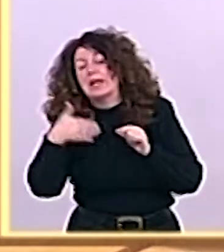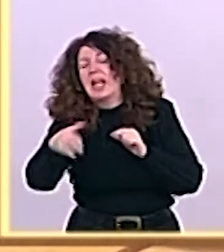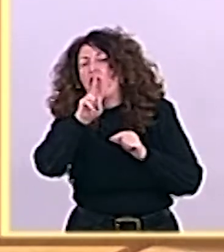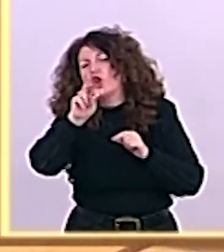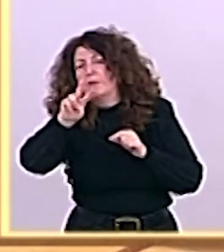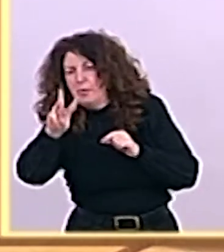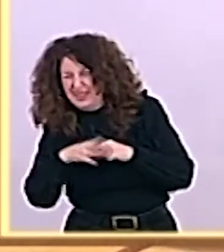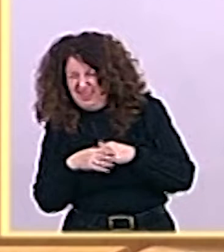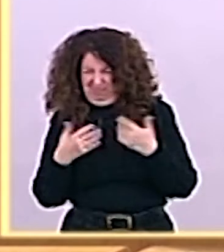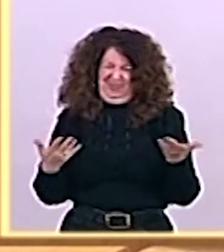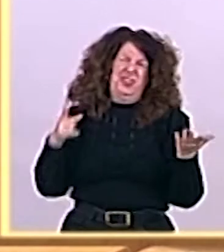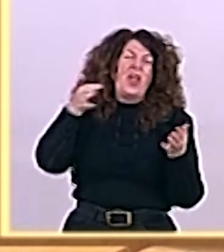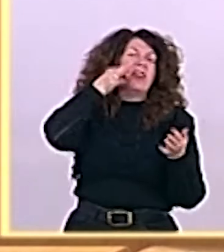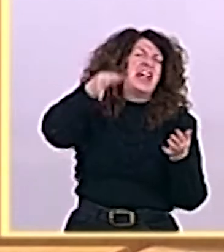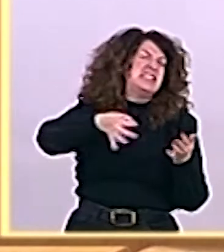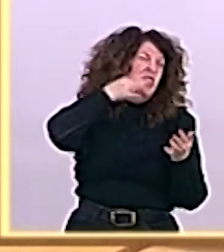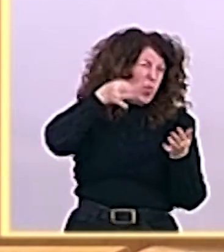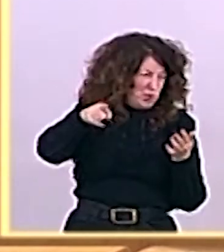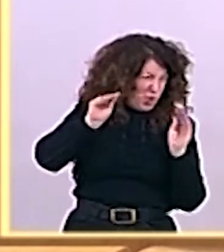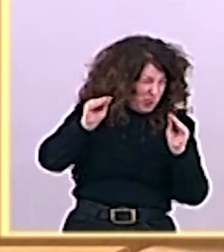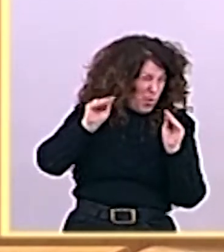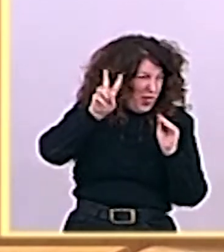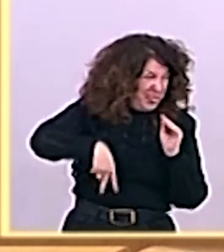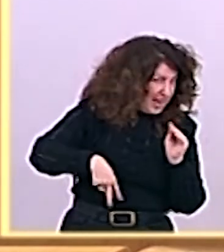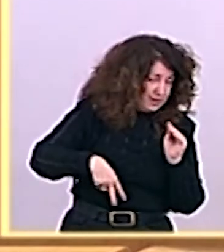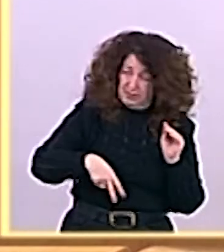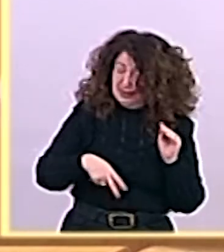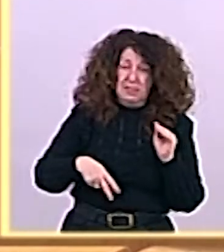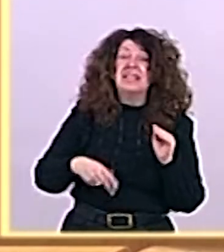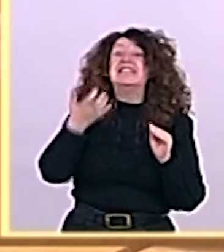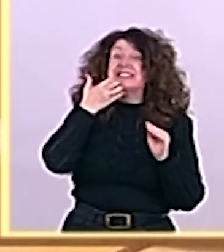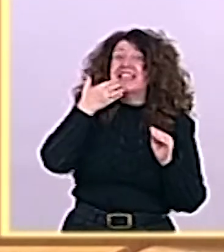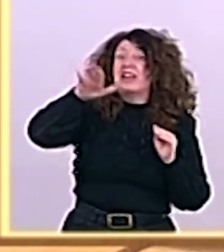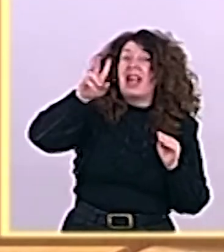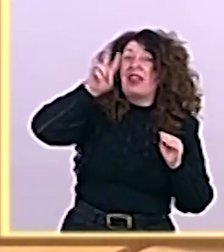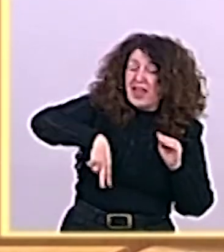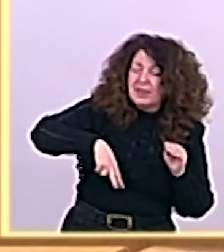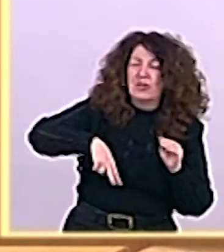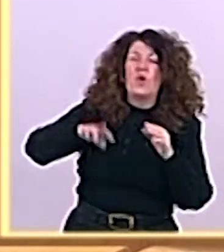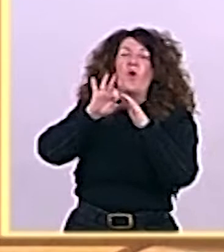la Unión Europea sería la única clase en la que todos los alumnos copian al último.